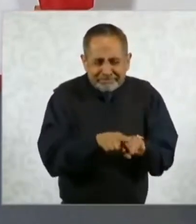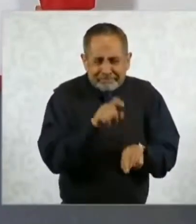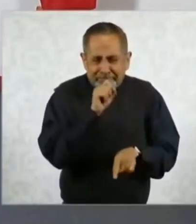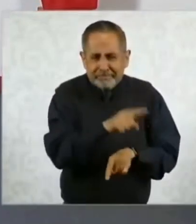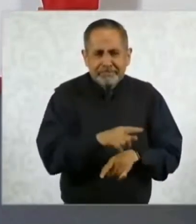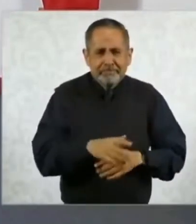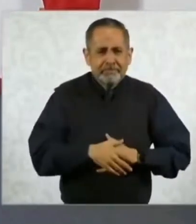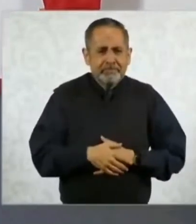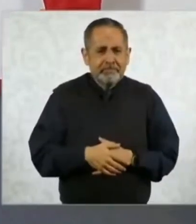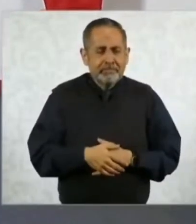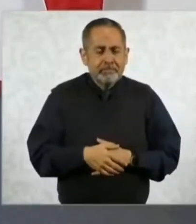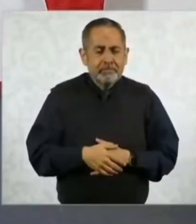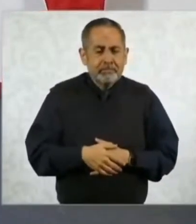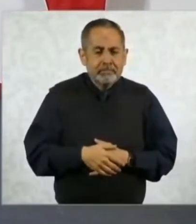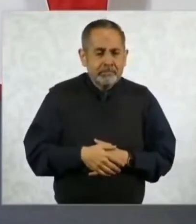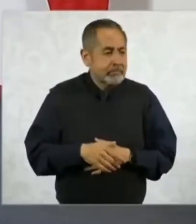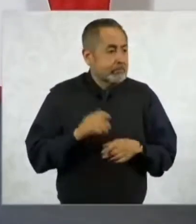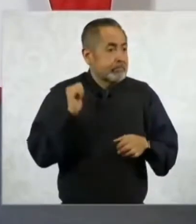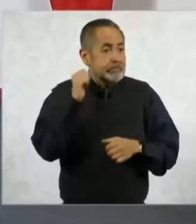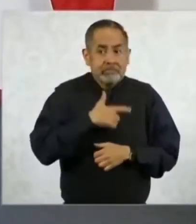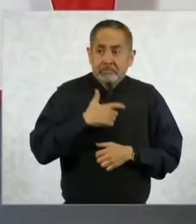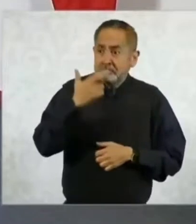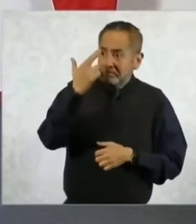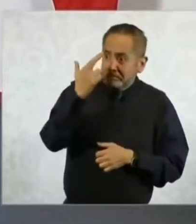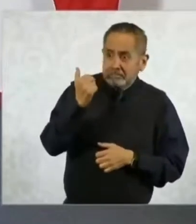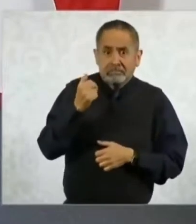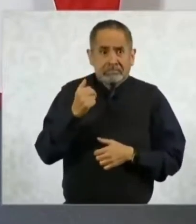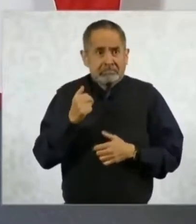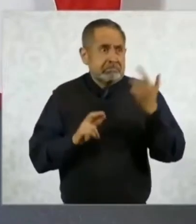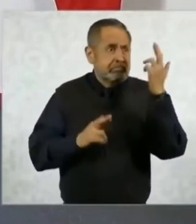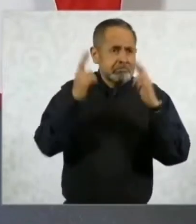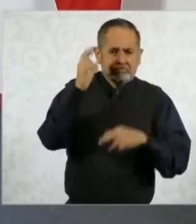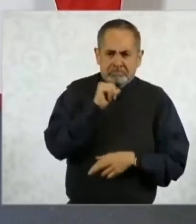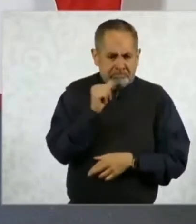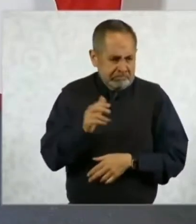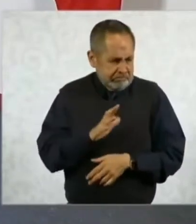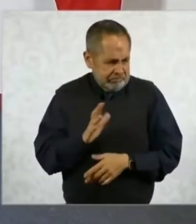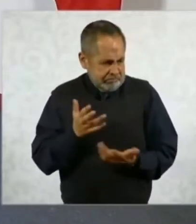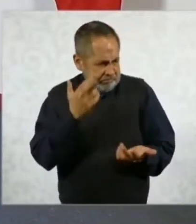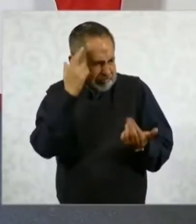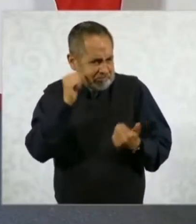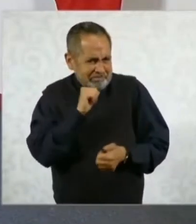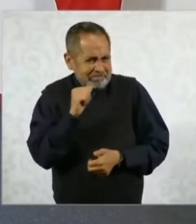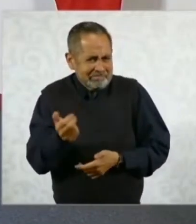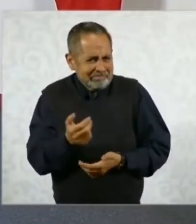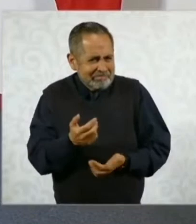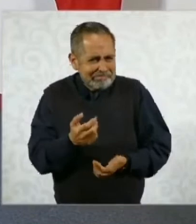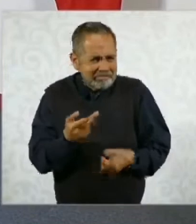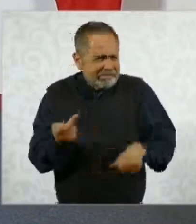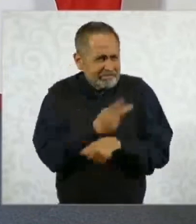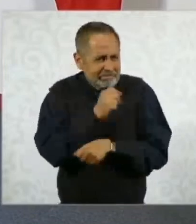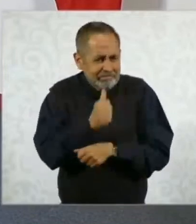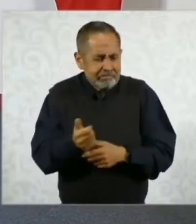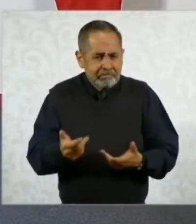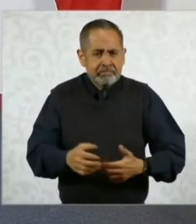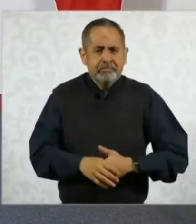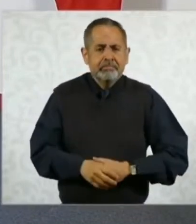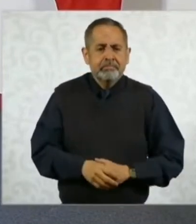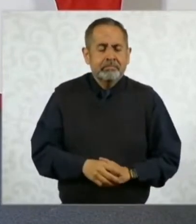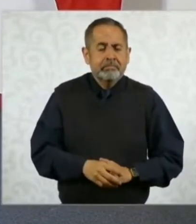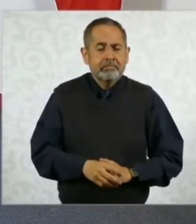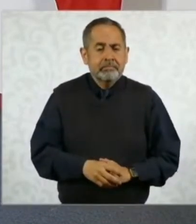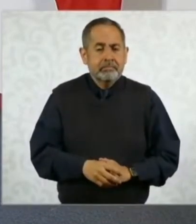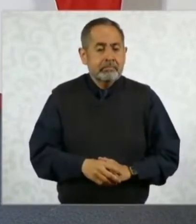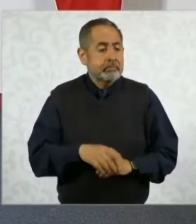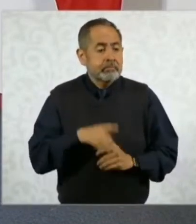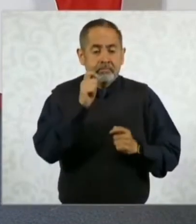No hay razón para que estén en paro, ninguna, porque cuando